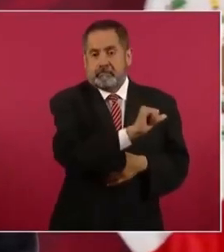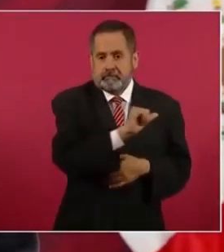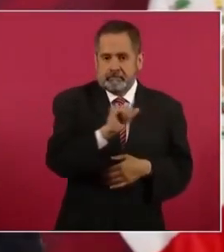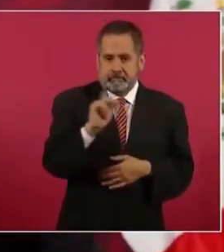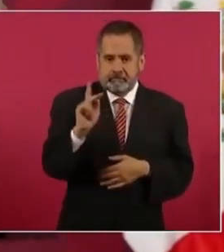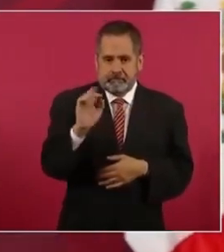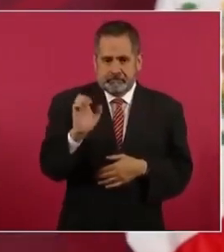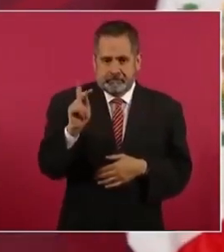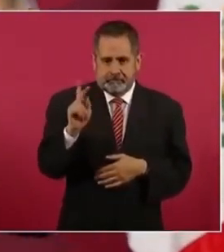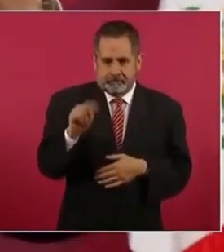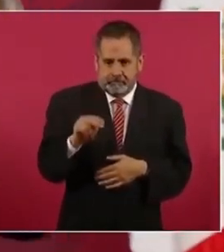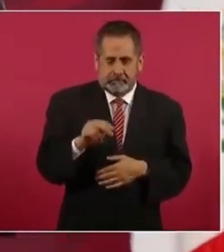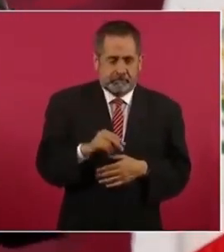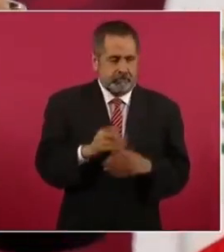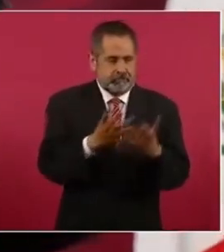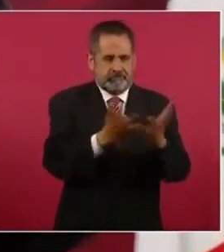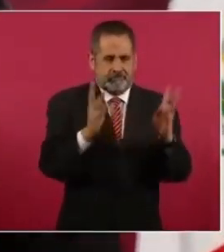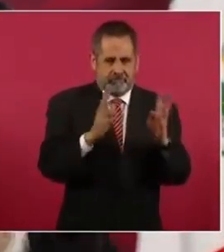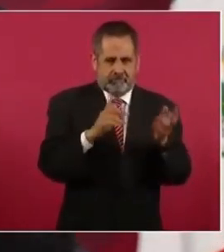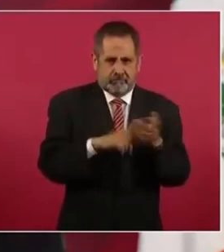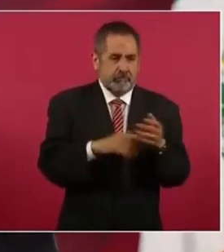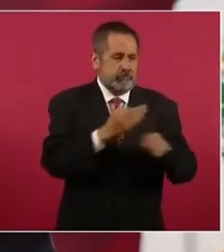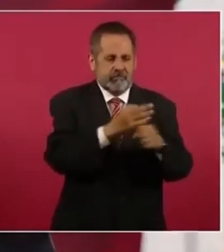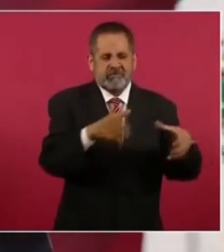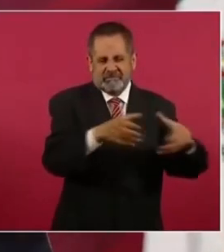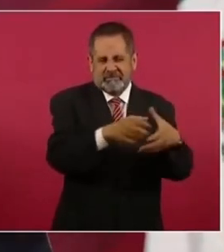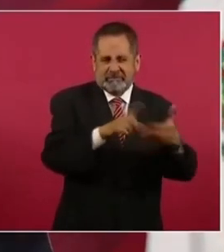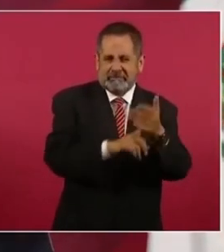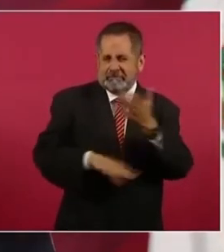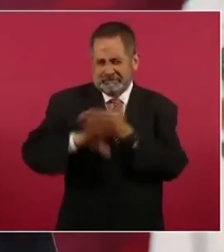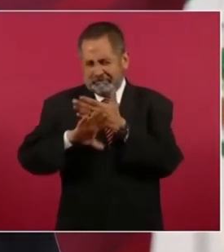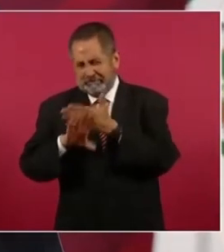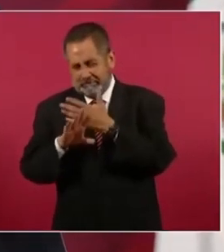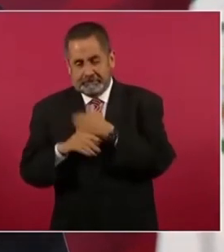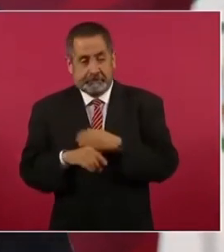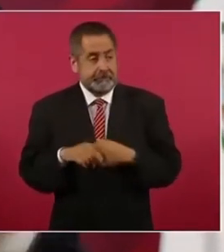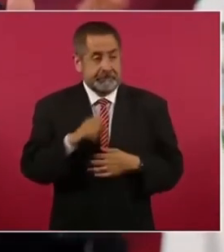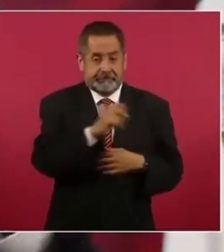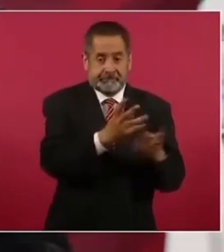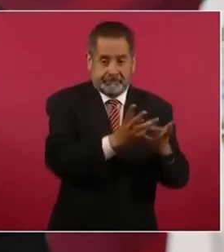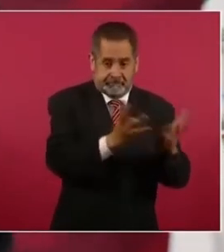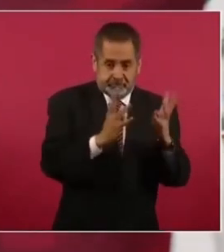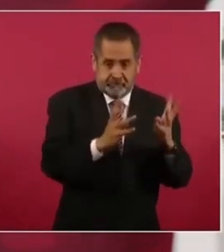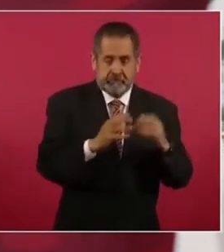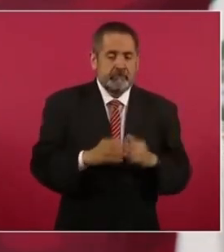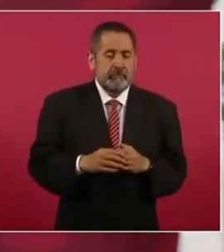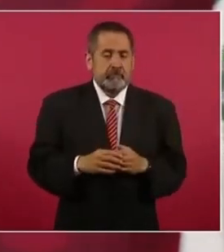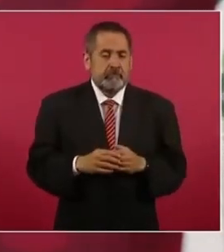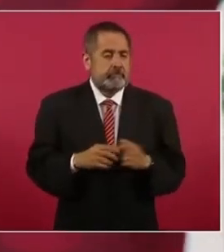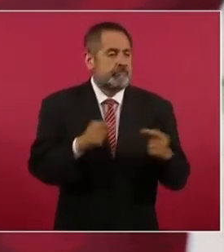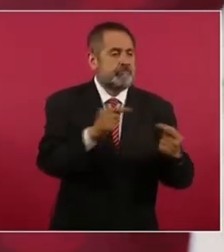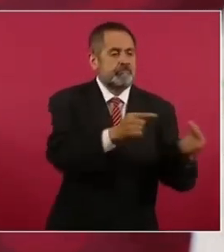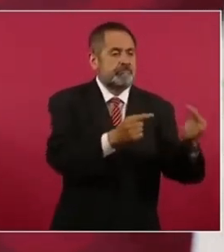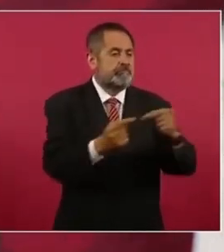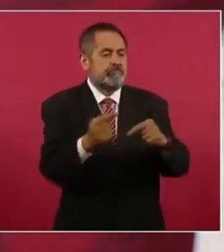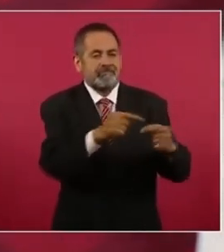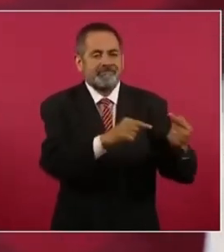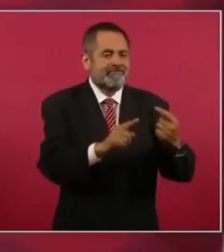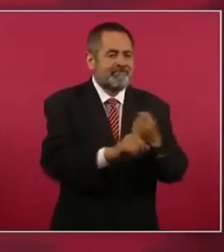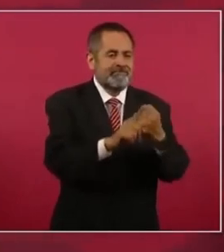que ahora están aglutinados, como no se ponían de acuerdo,